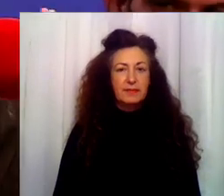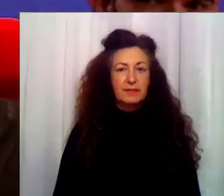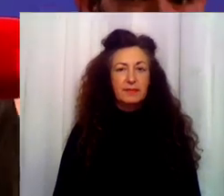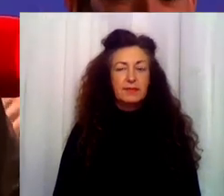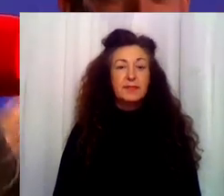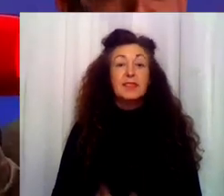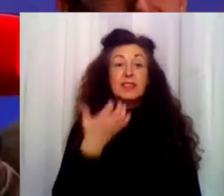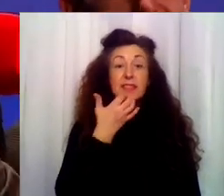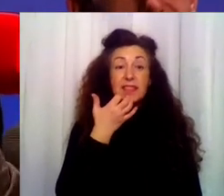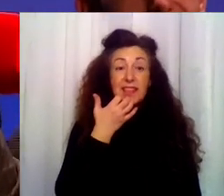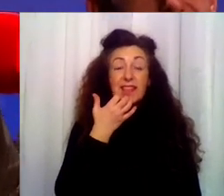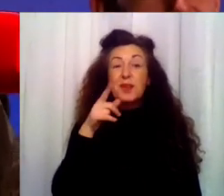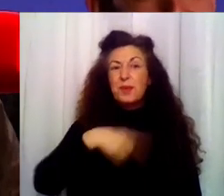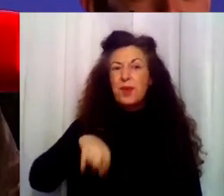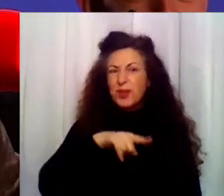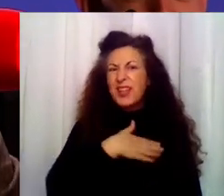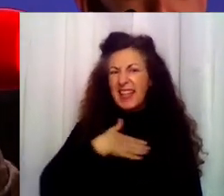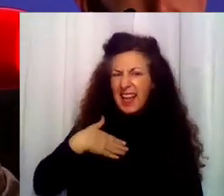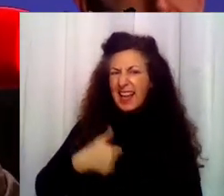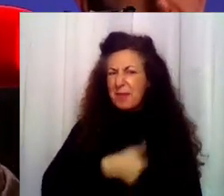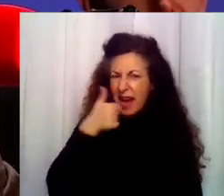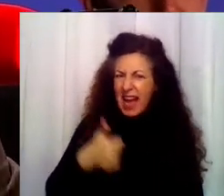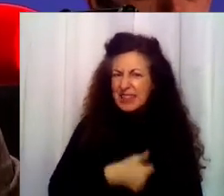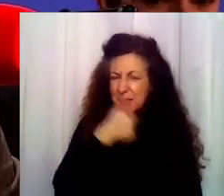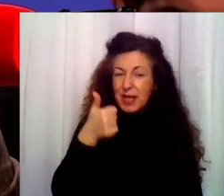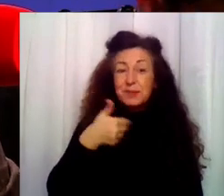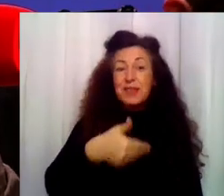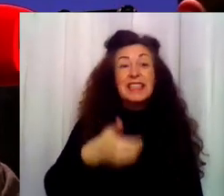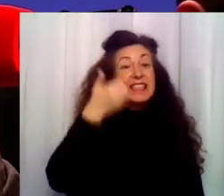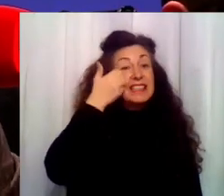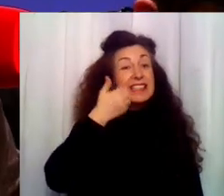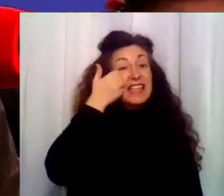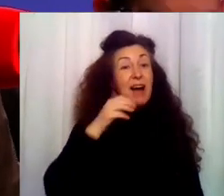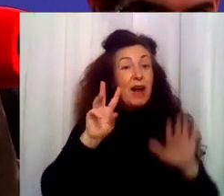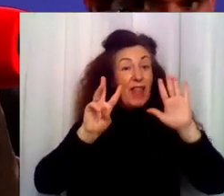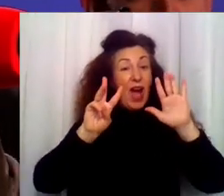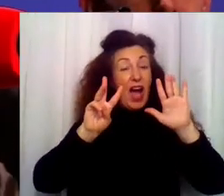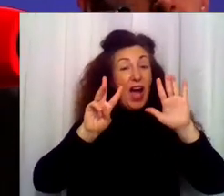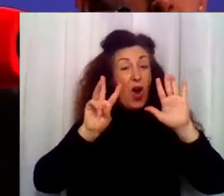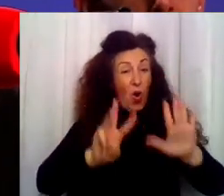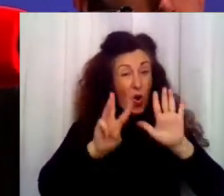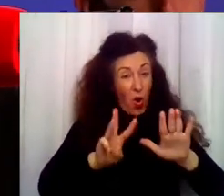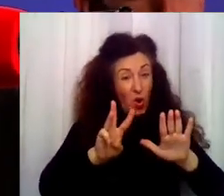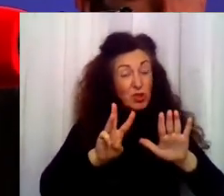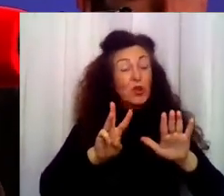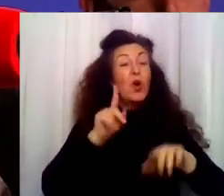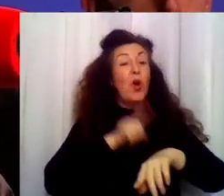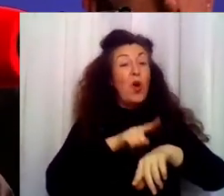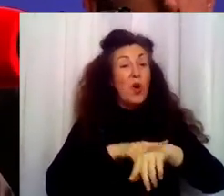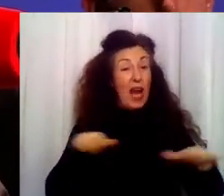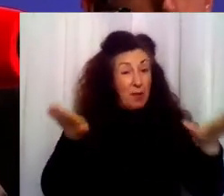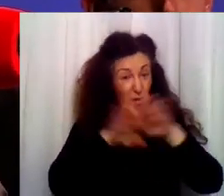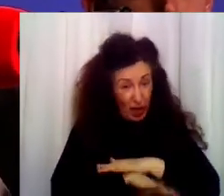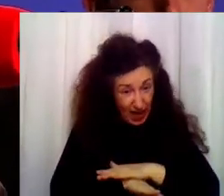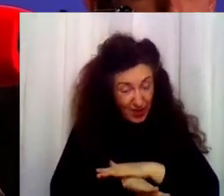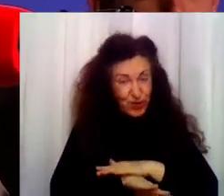Si se han quedado con ganas de más, en la medianoche del sábado 8 podrán escucharla de nuevo en Radio Nacional y en Radio 5 Noticias en una edición